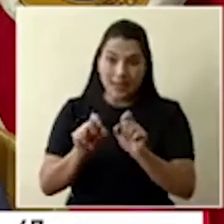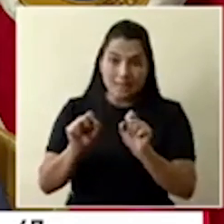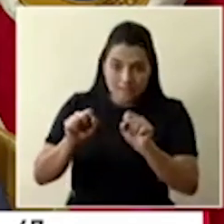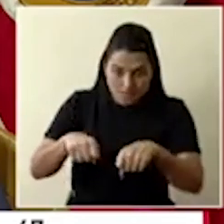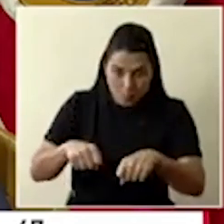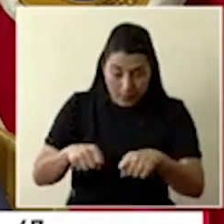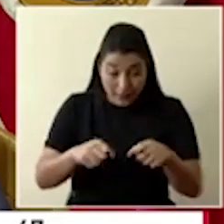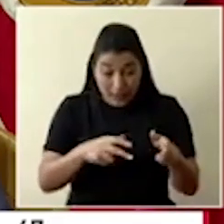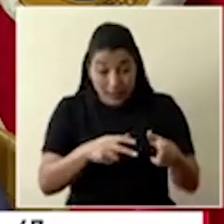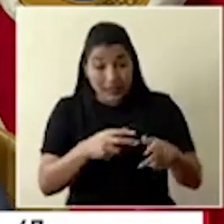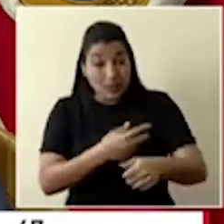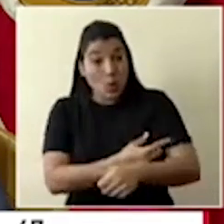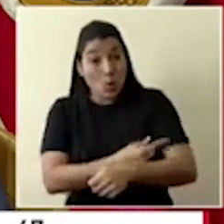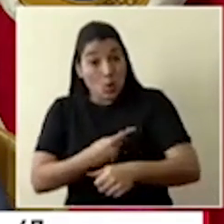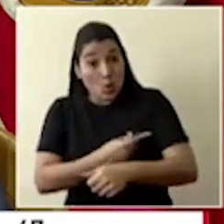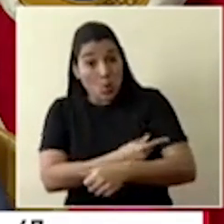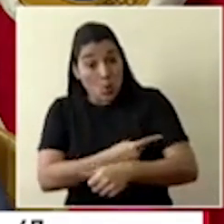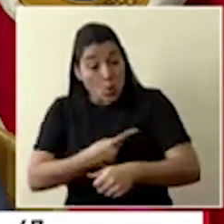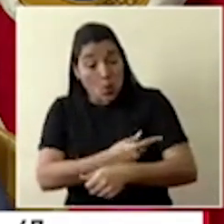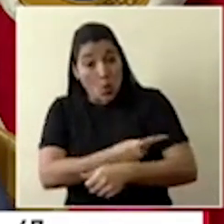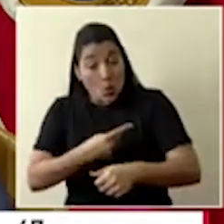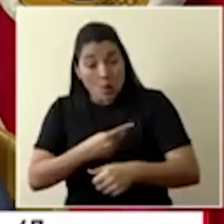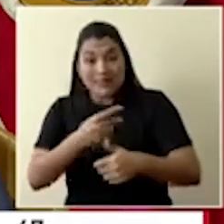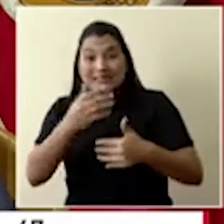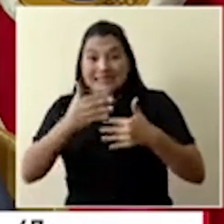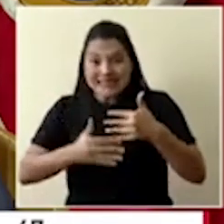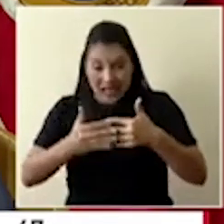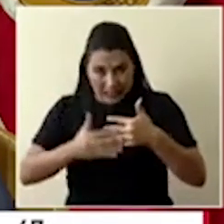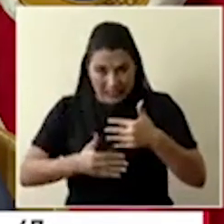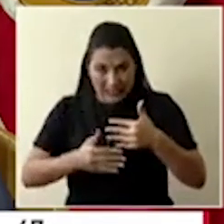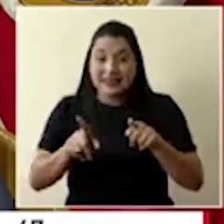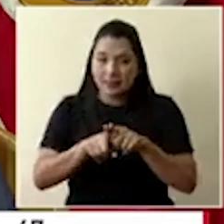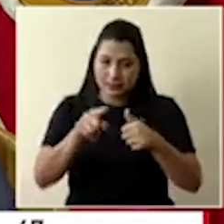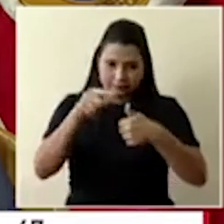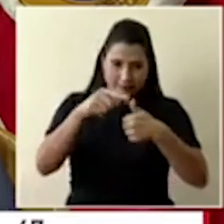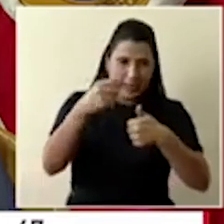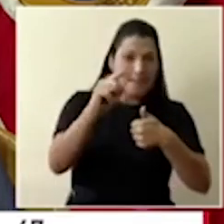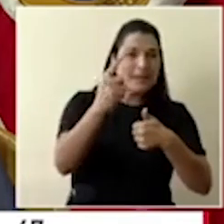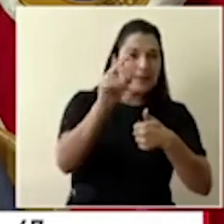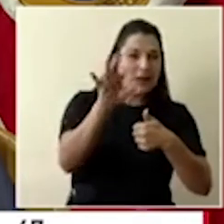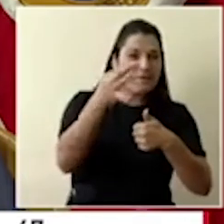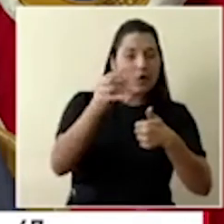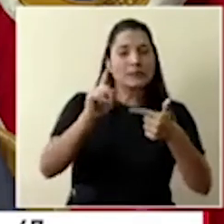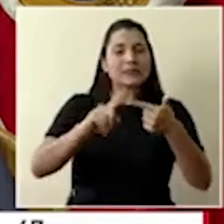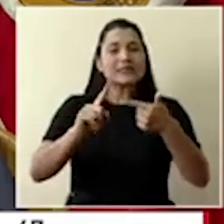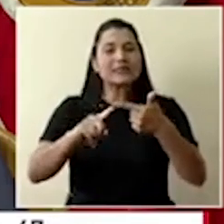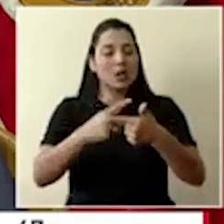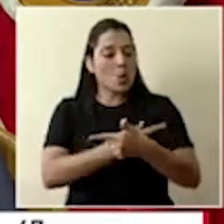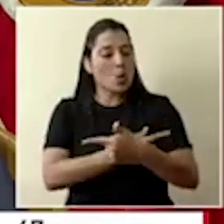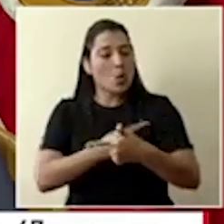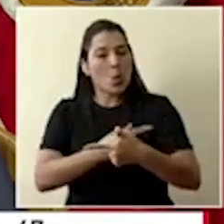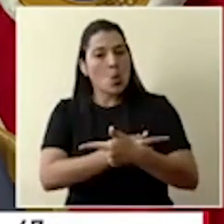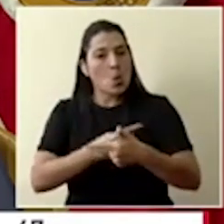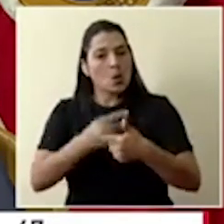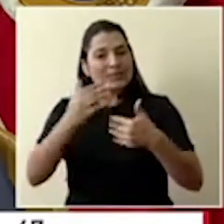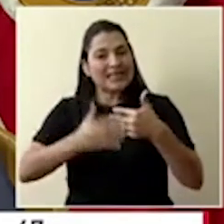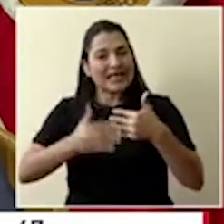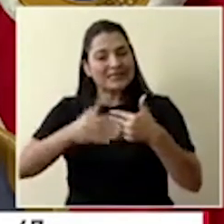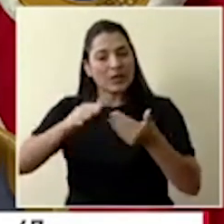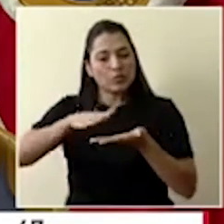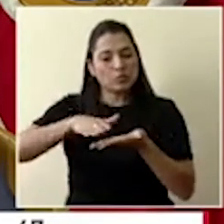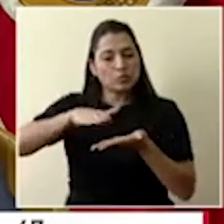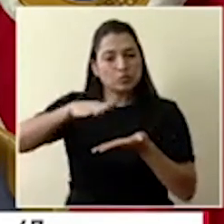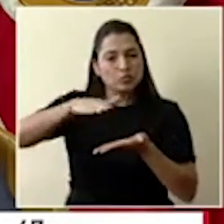pueda usar para purificar los anticuerpos y eso es introducirlos, pero ya de una forma más